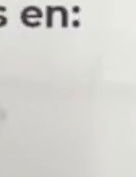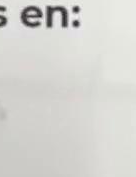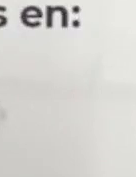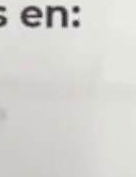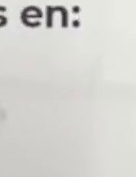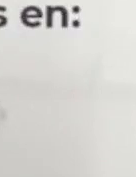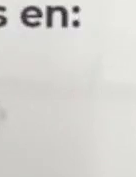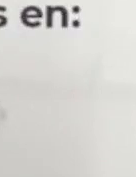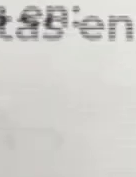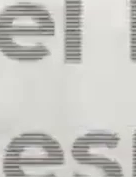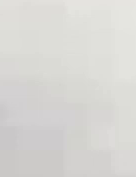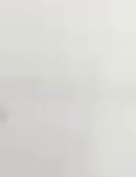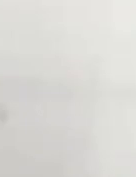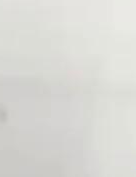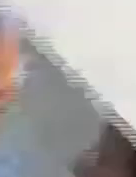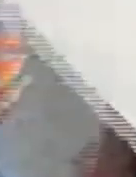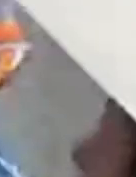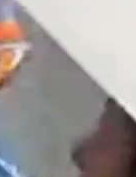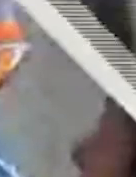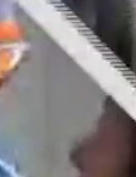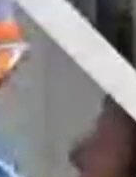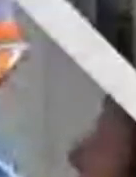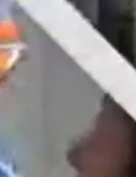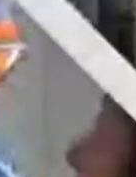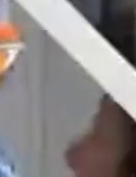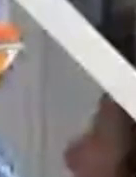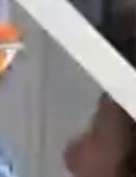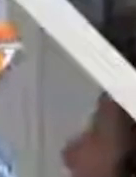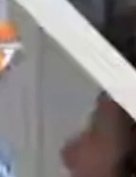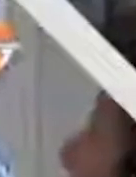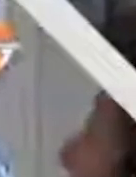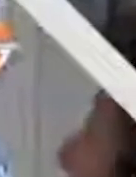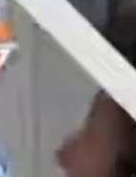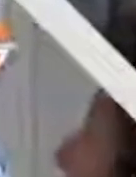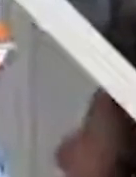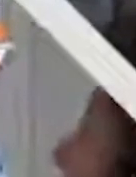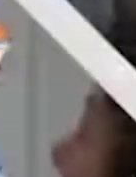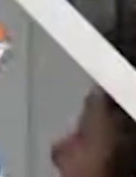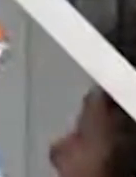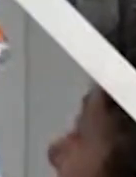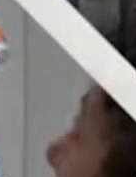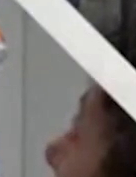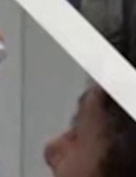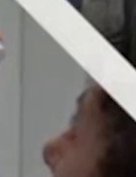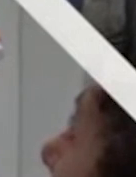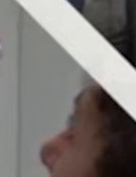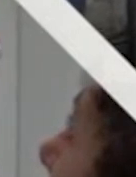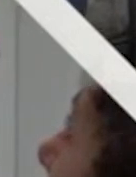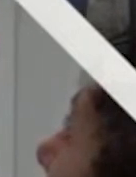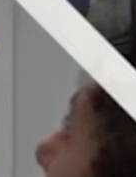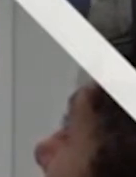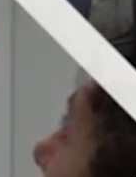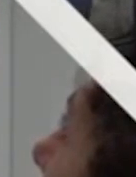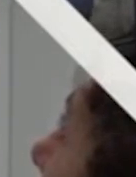médicos o médicas especialistas en Terapia intensiva, urgencias, medicina interna, neumología, infectología